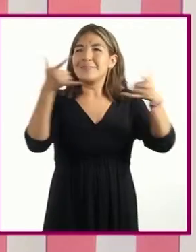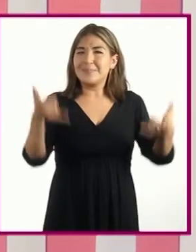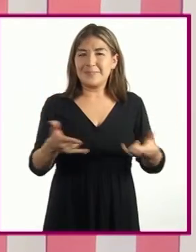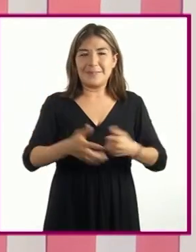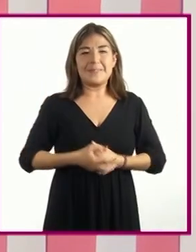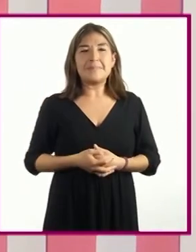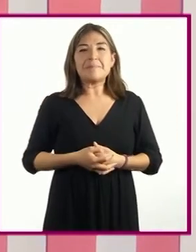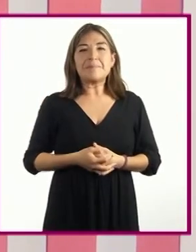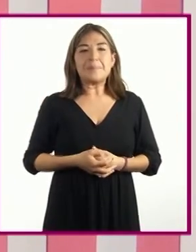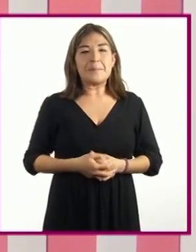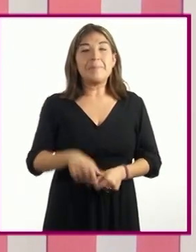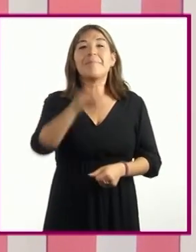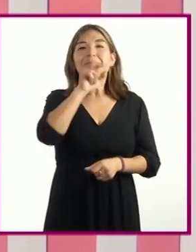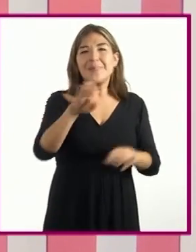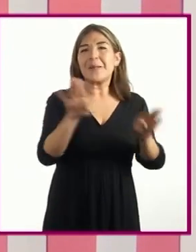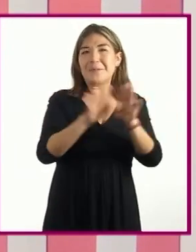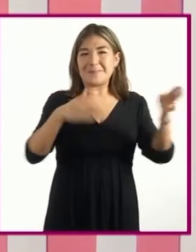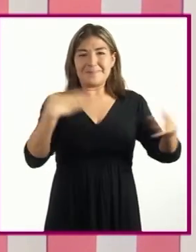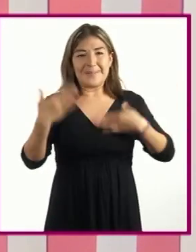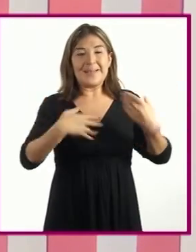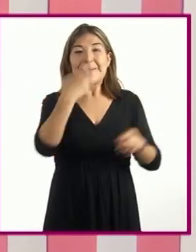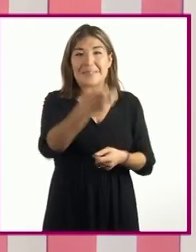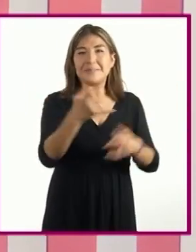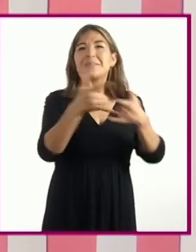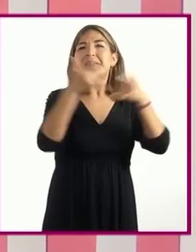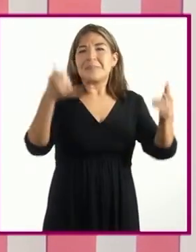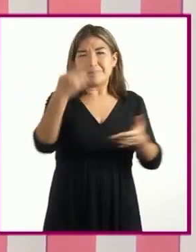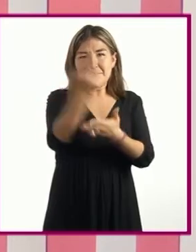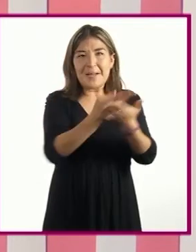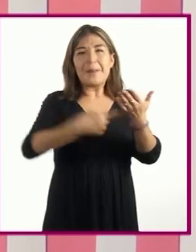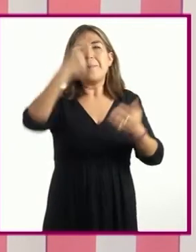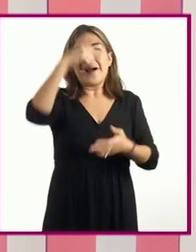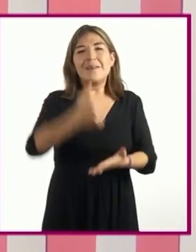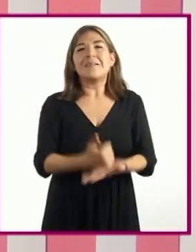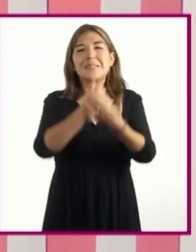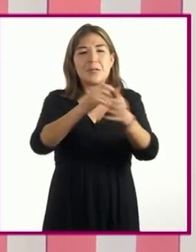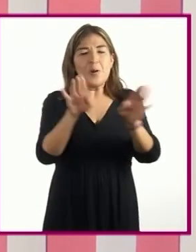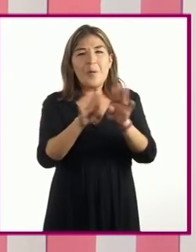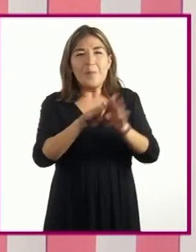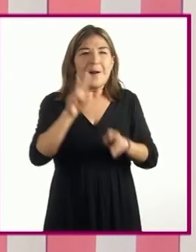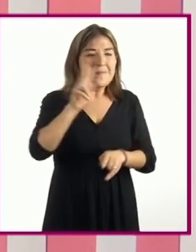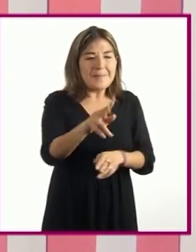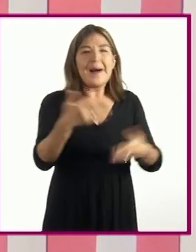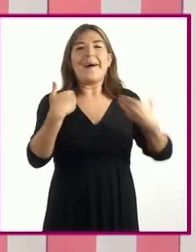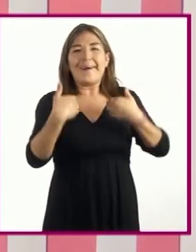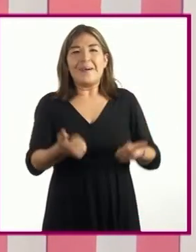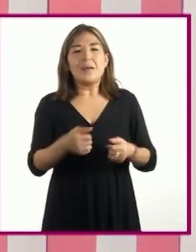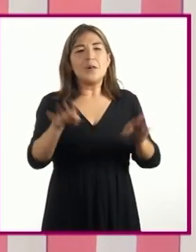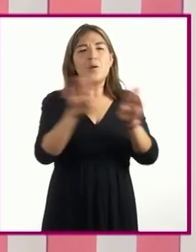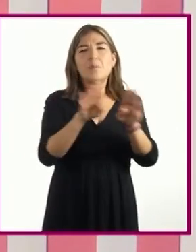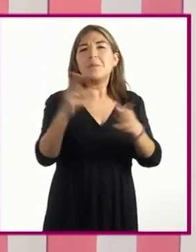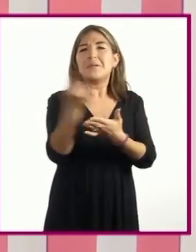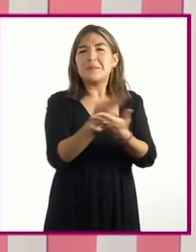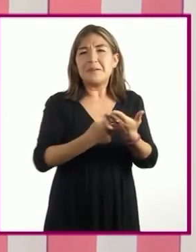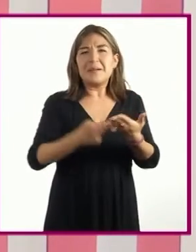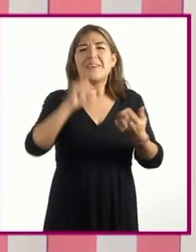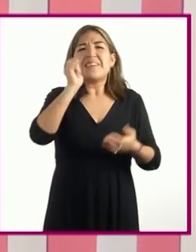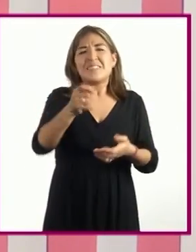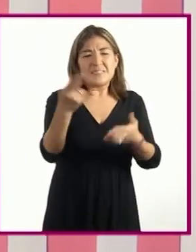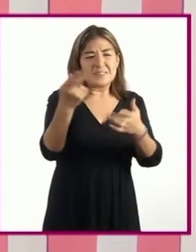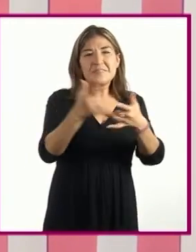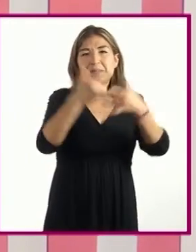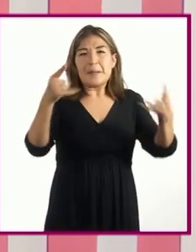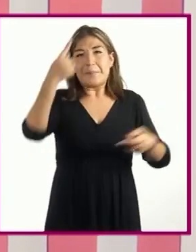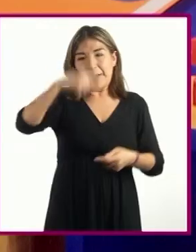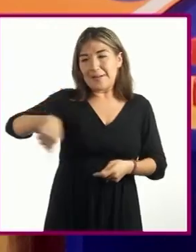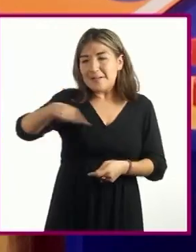además de divertirnos la historieta puede servir como un recurso didáctico podríamos hacer una historieta que le ayudara